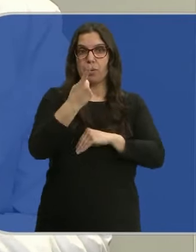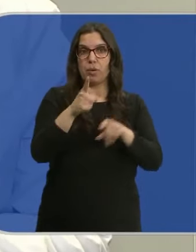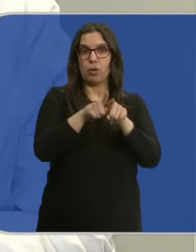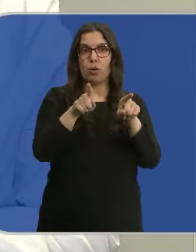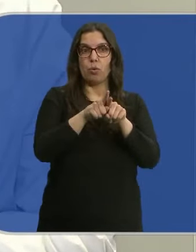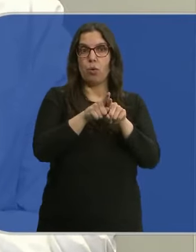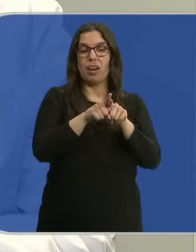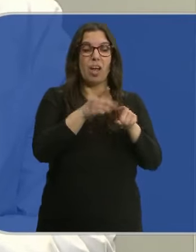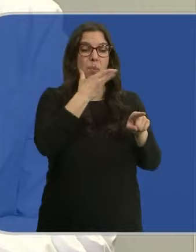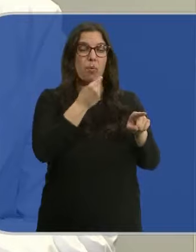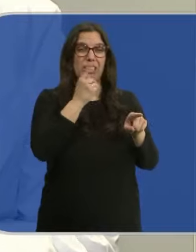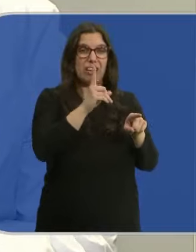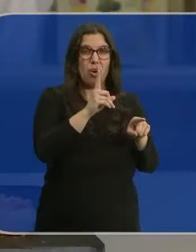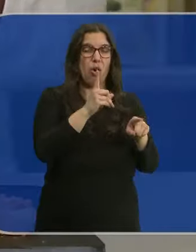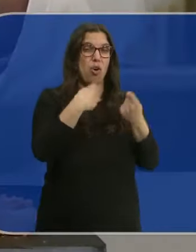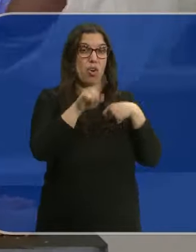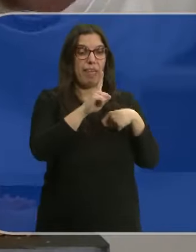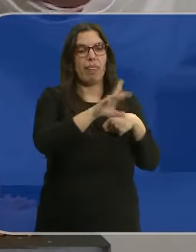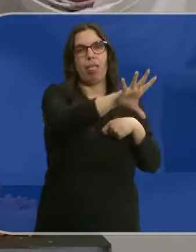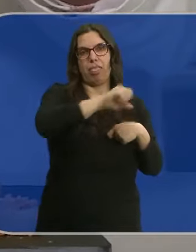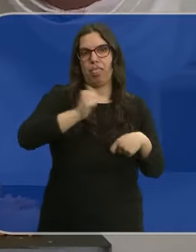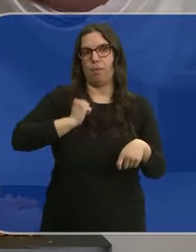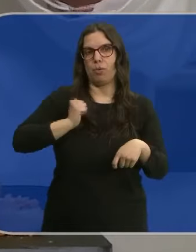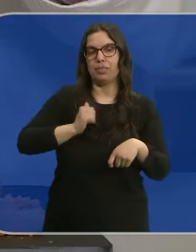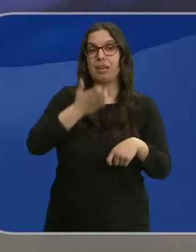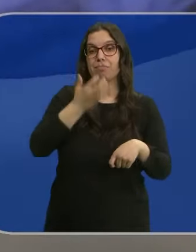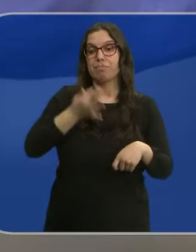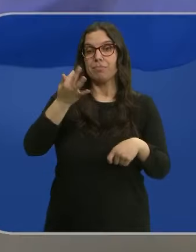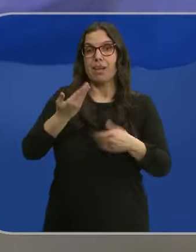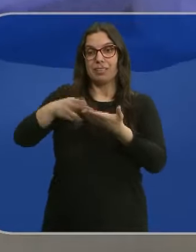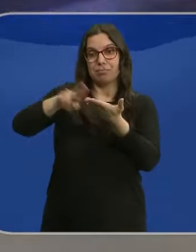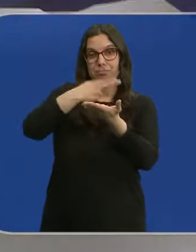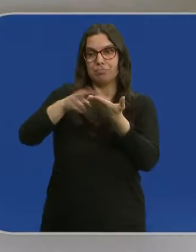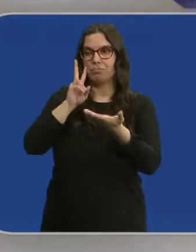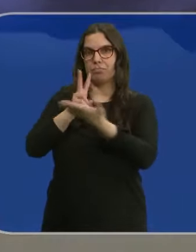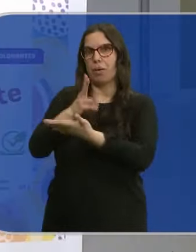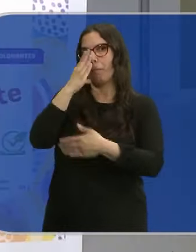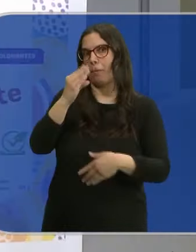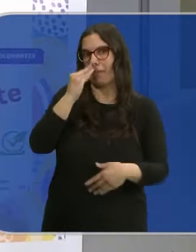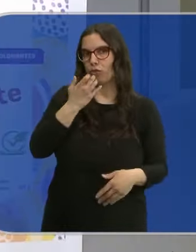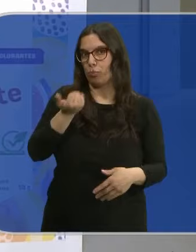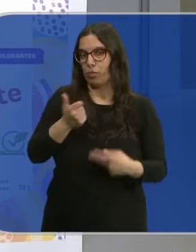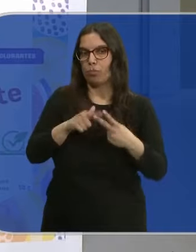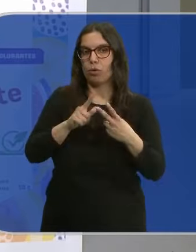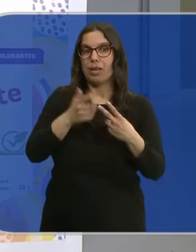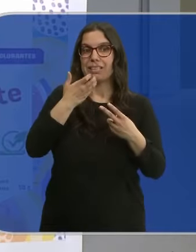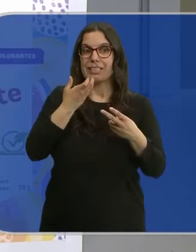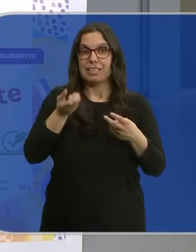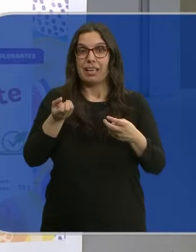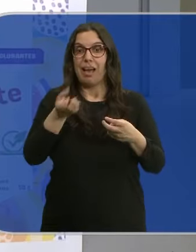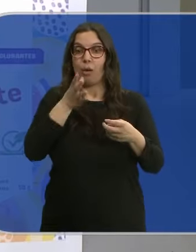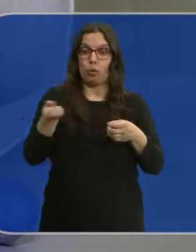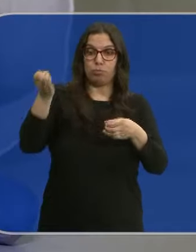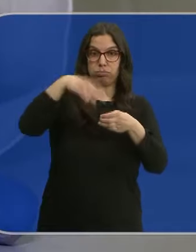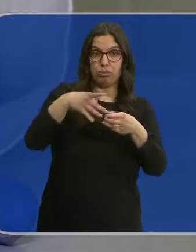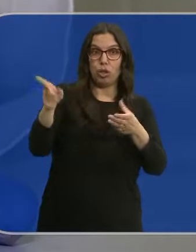descartada por motivos estéticos o comerciales. Si se une a una crema, podemos obtener este untable de pimiento. Y si se vuelve a rehidratar,